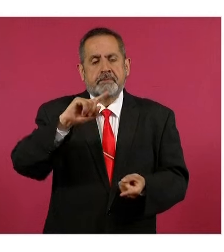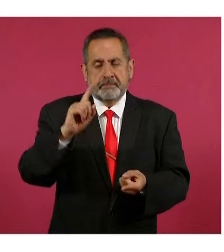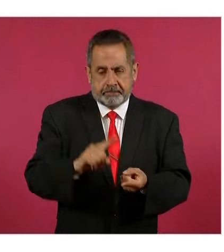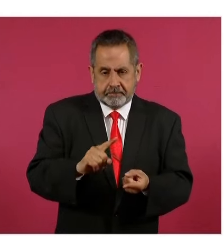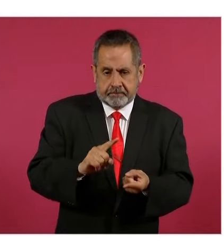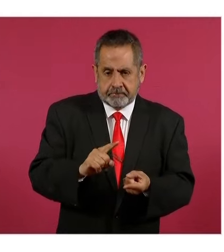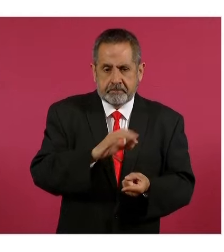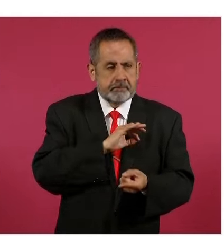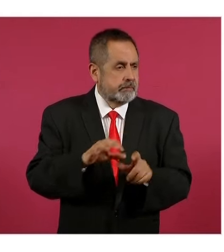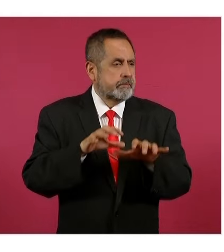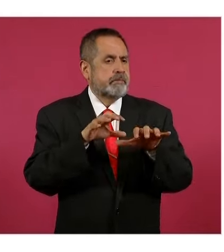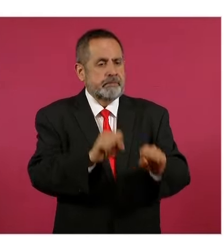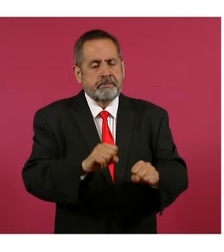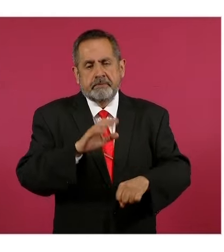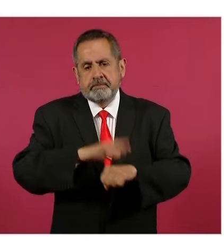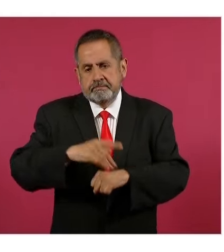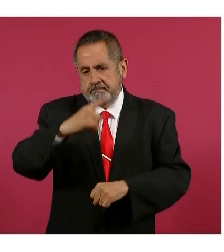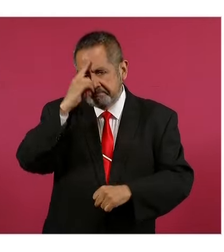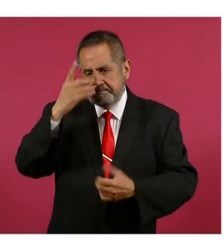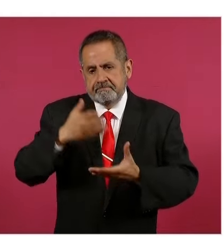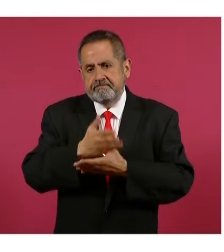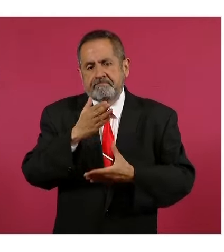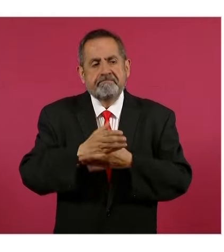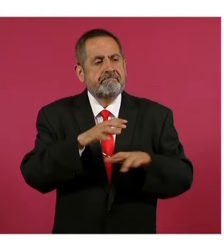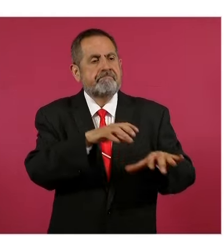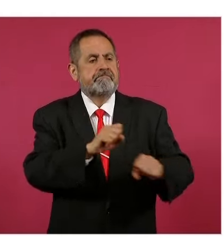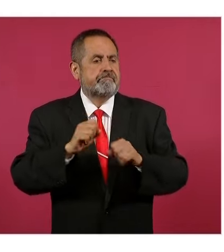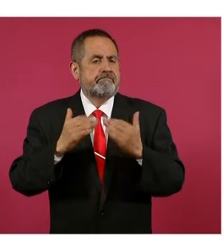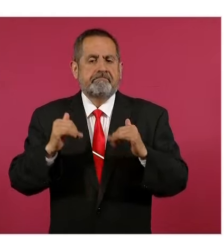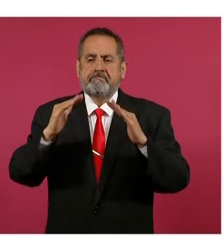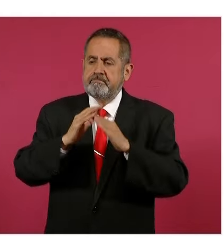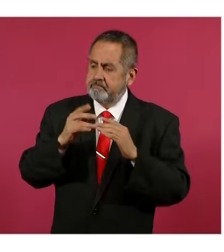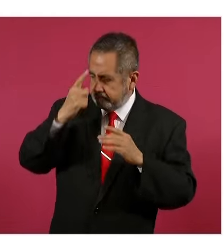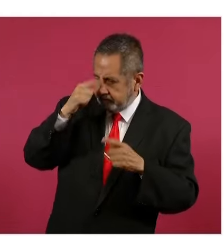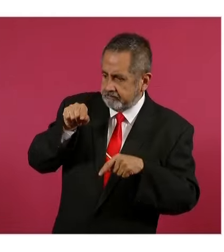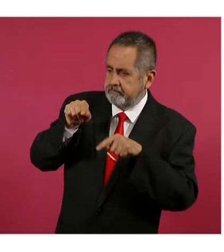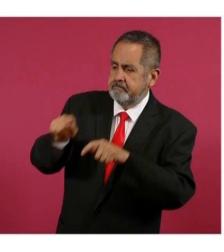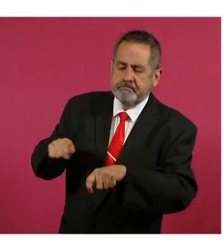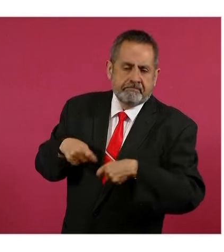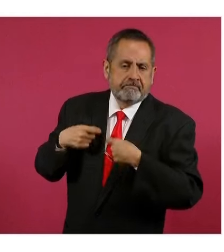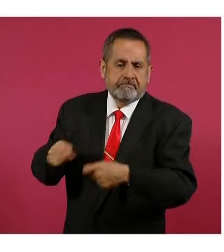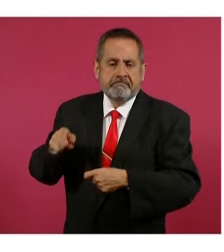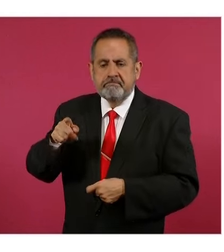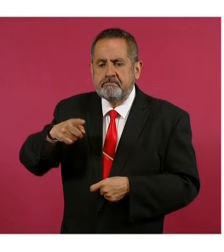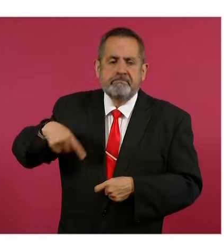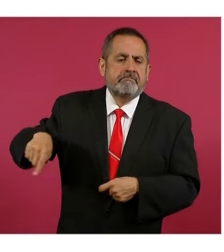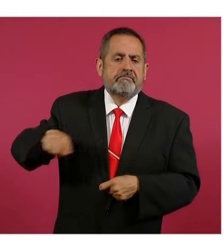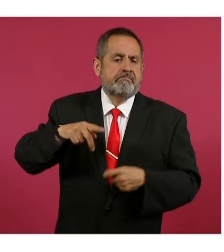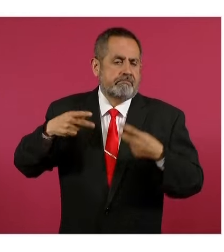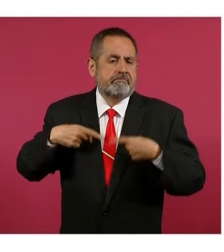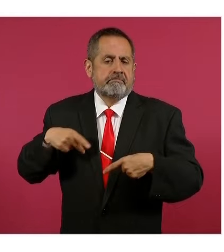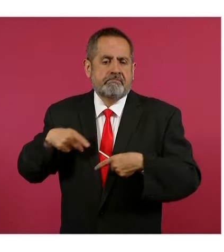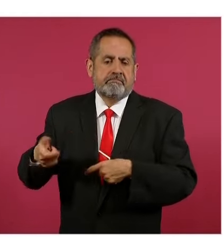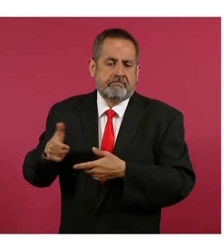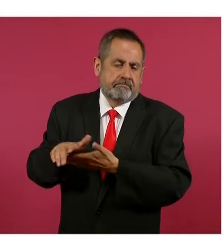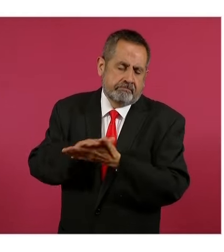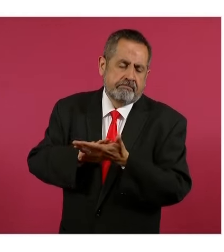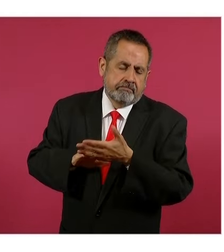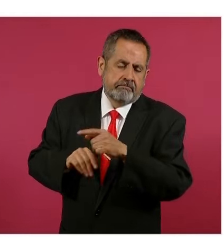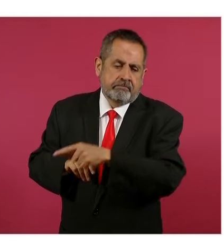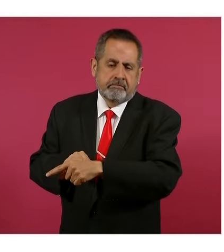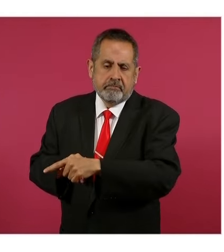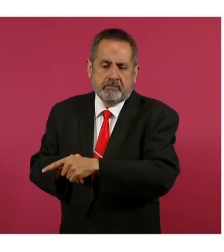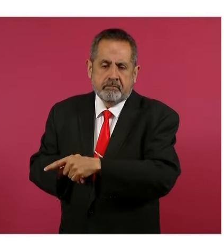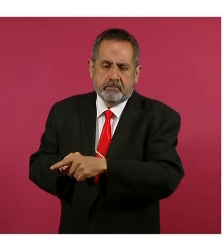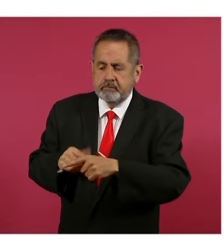manera haciendo asequible la vivienda para trabajadores de bajos, digamos,